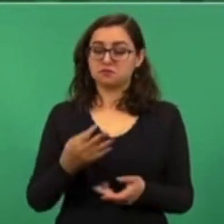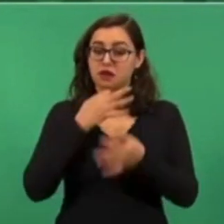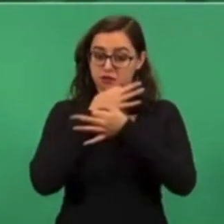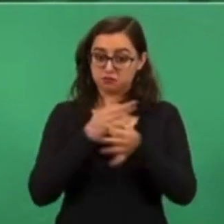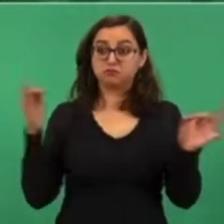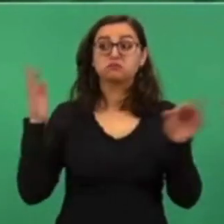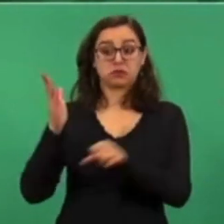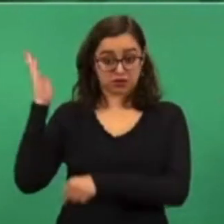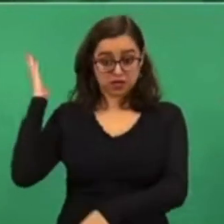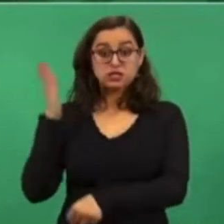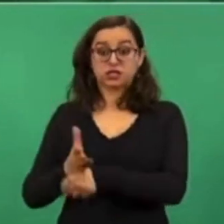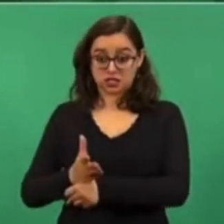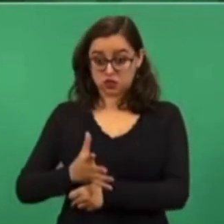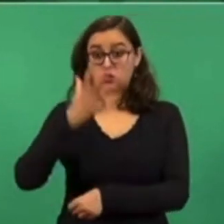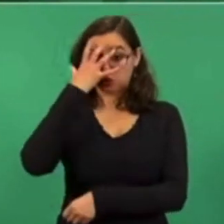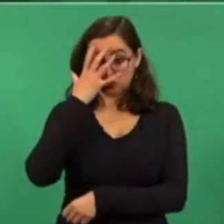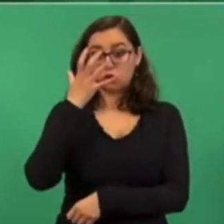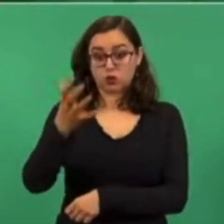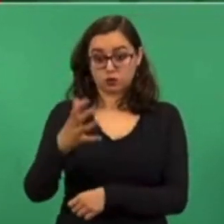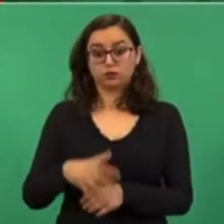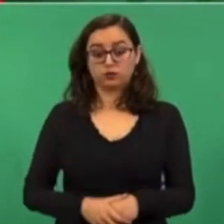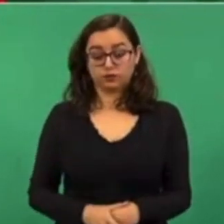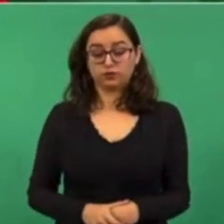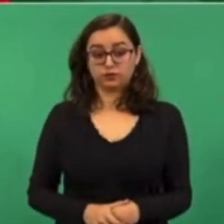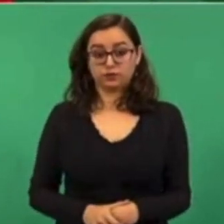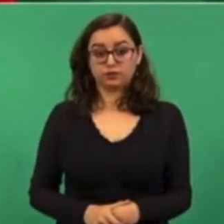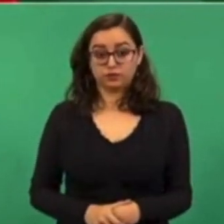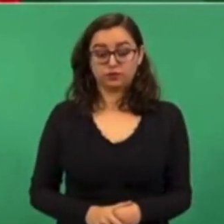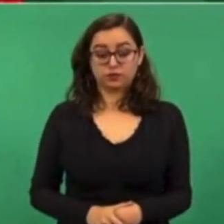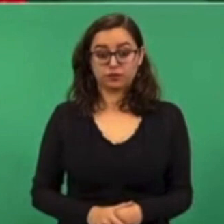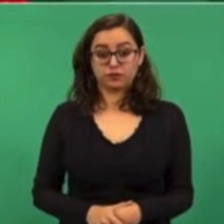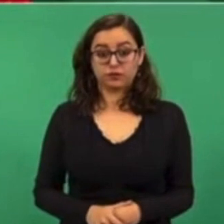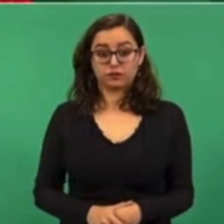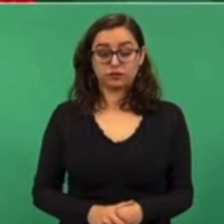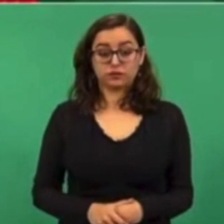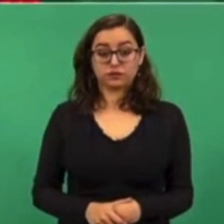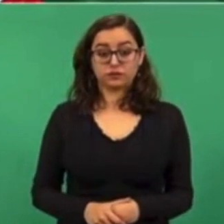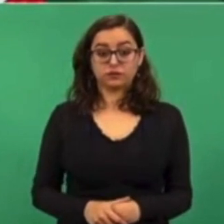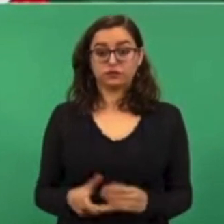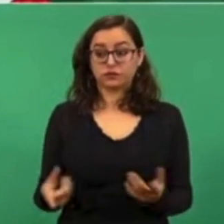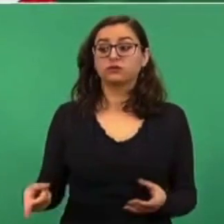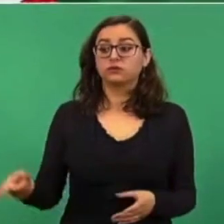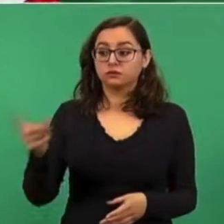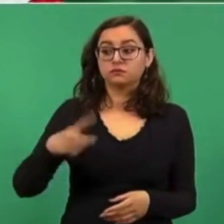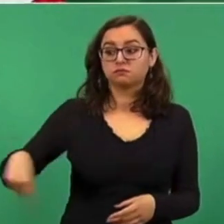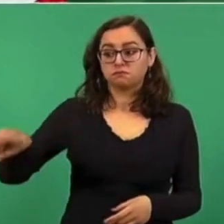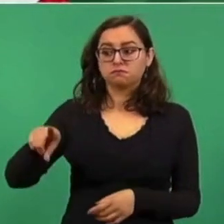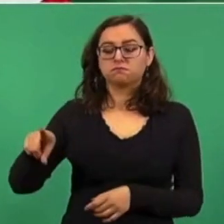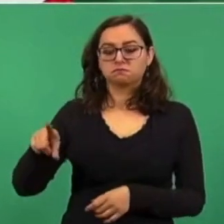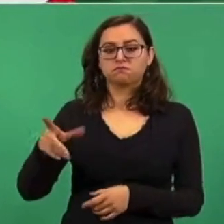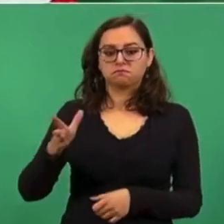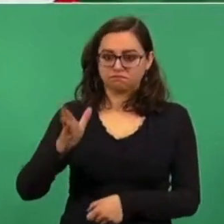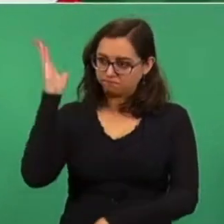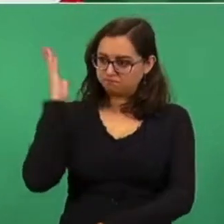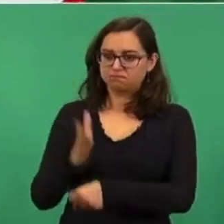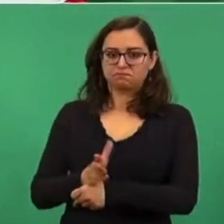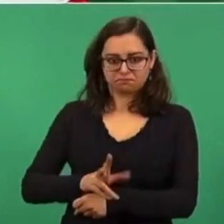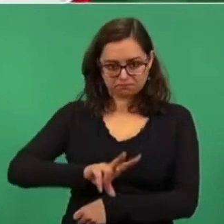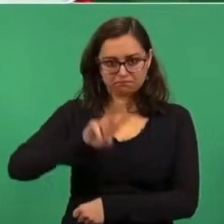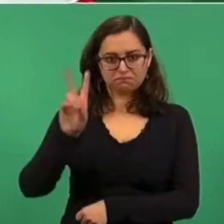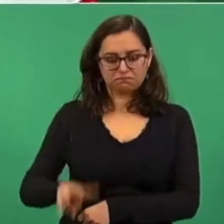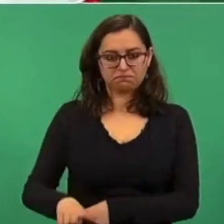este crimen, se va a castigar a los responsables. Y al mismo tiempo